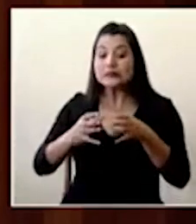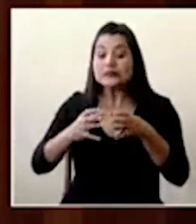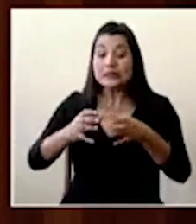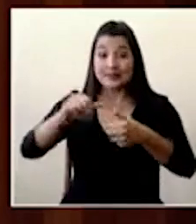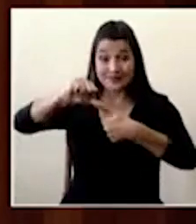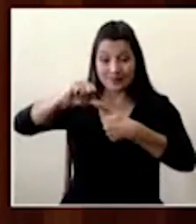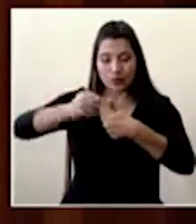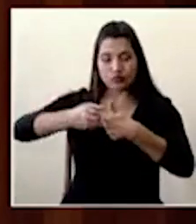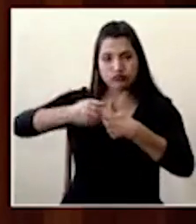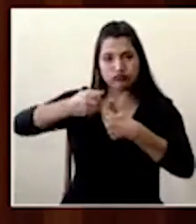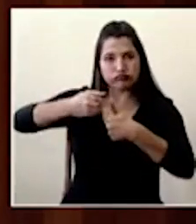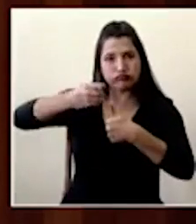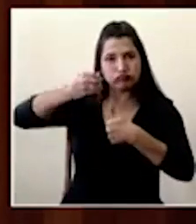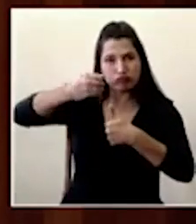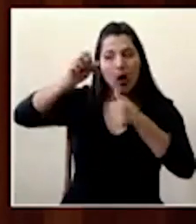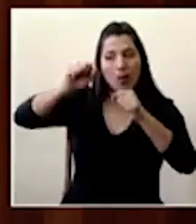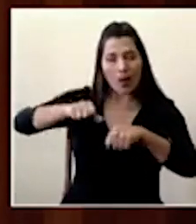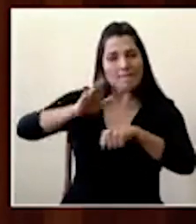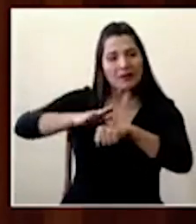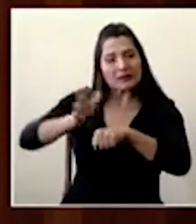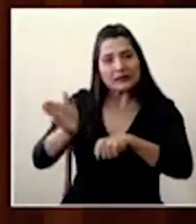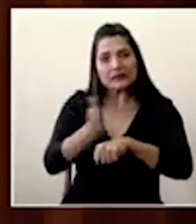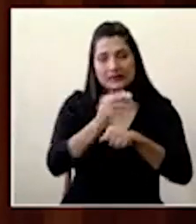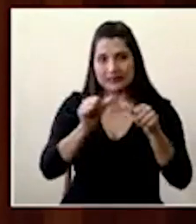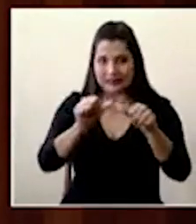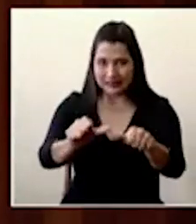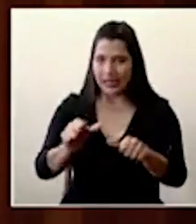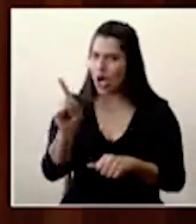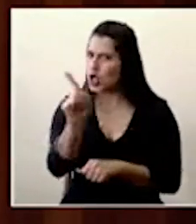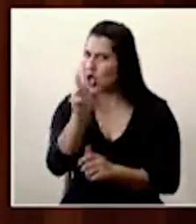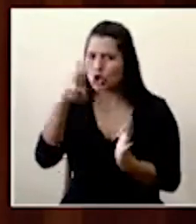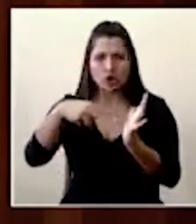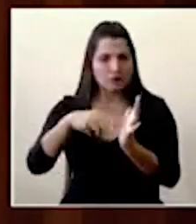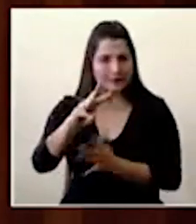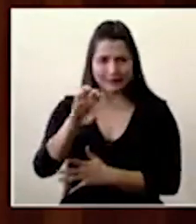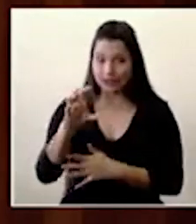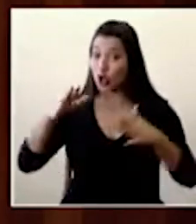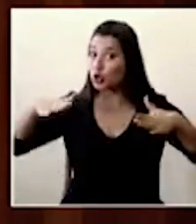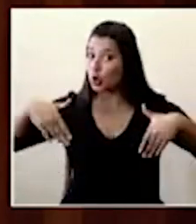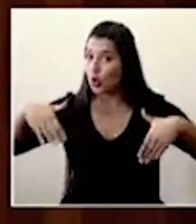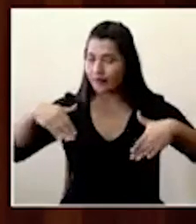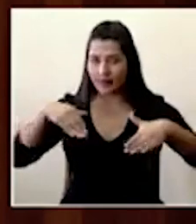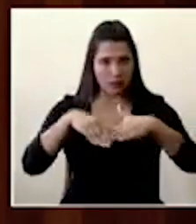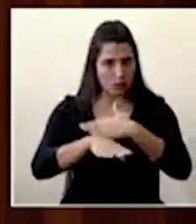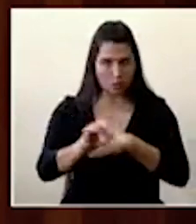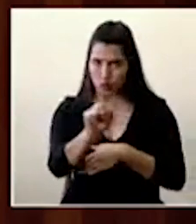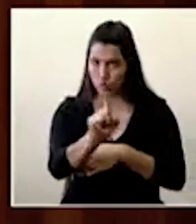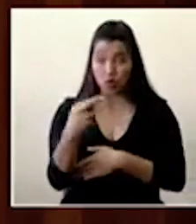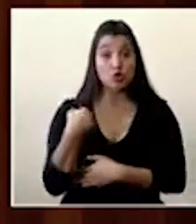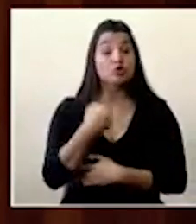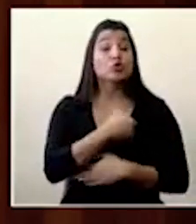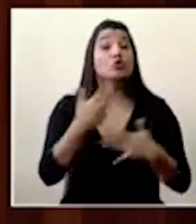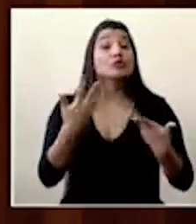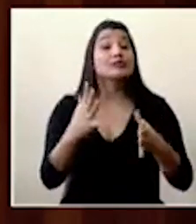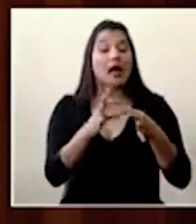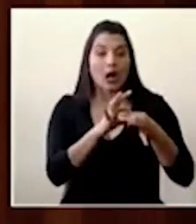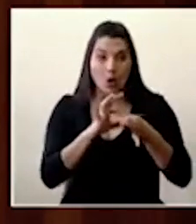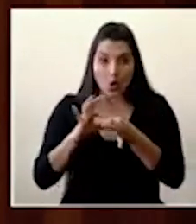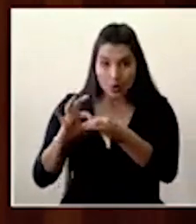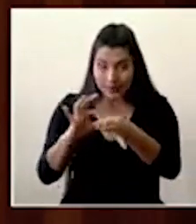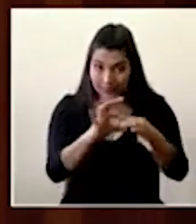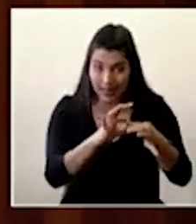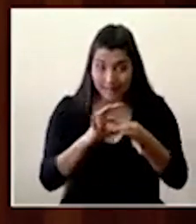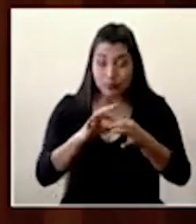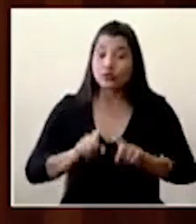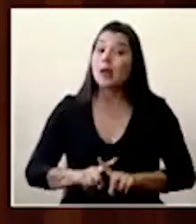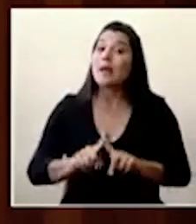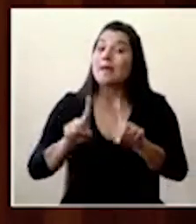han ingresado, como un dato que se dio de 2.600 personas, repito, no ha ingresado. Se está haciendo una coordinación regional, pero